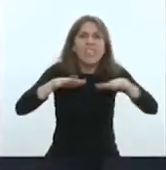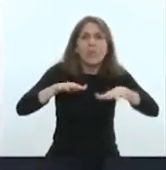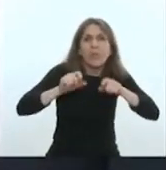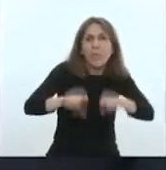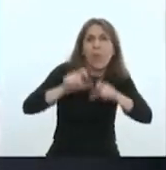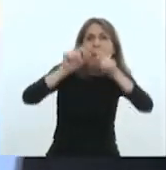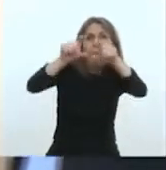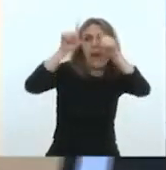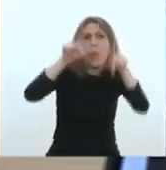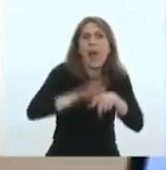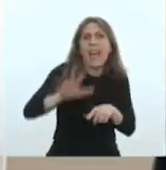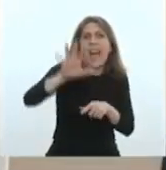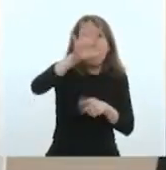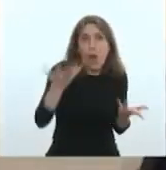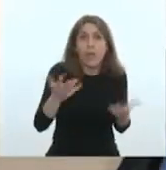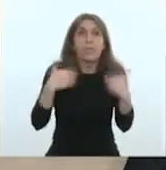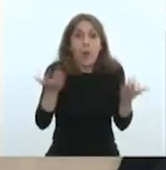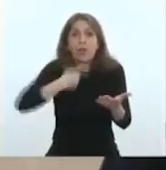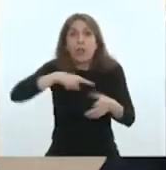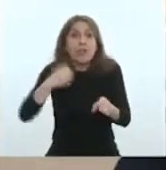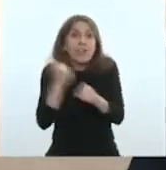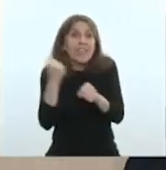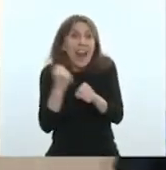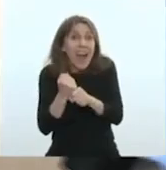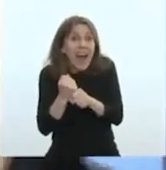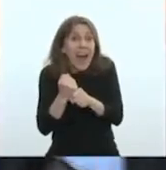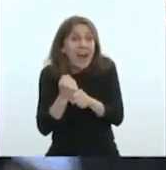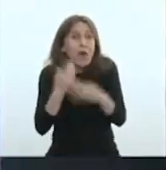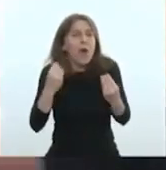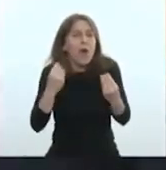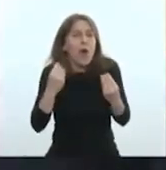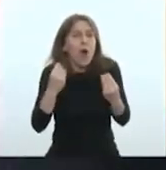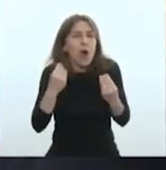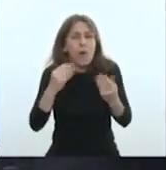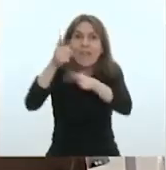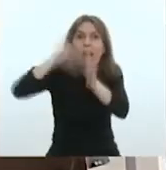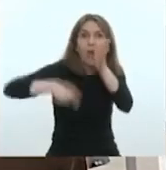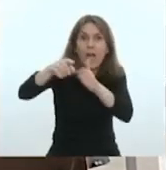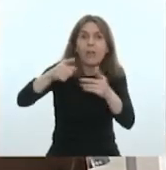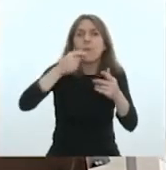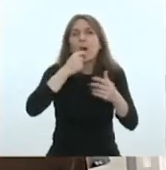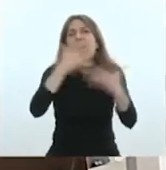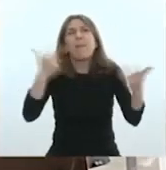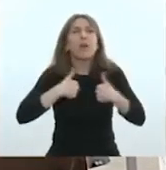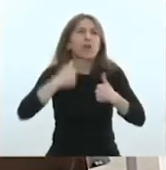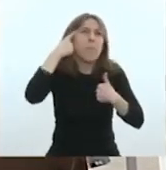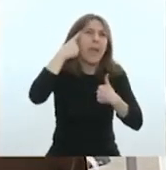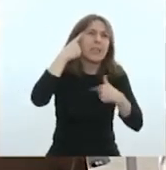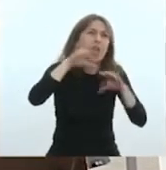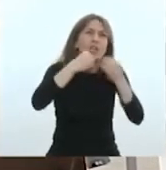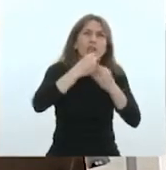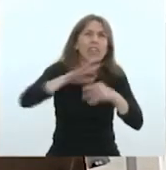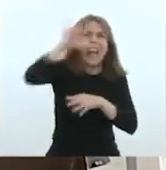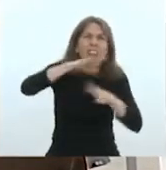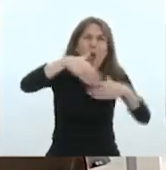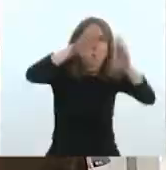regionales, mano de obra local, estamos trabajando con materiales locales, es decir, en un 99%